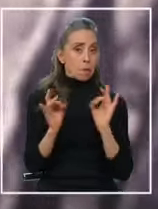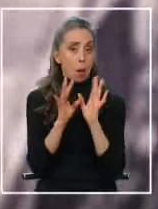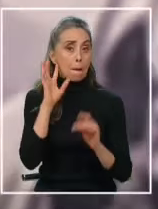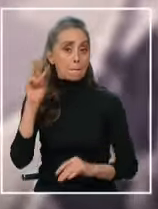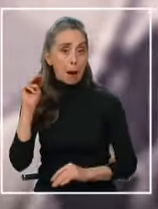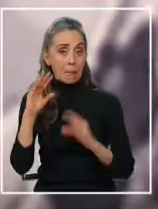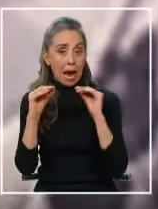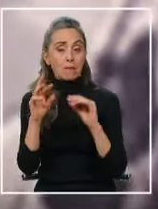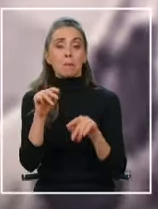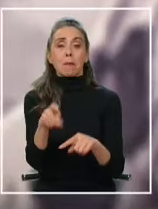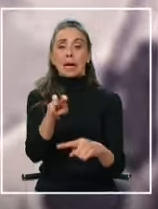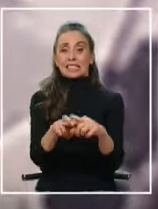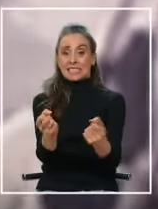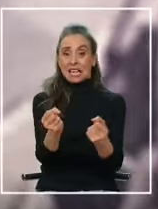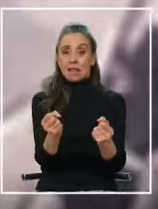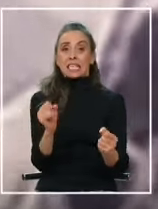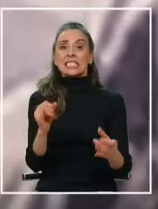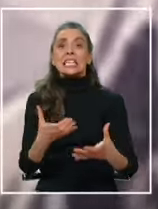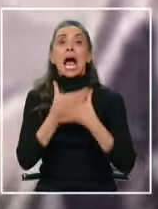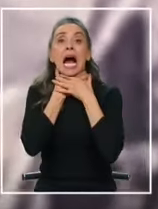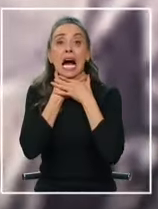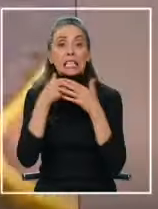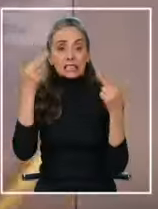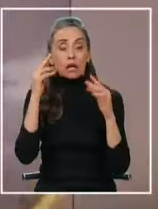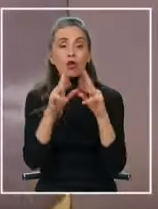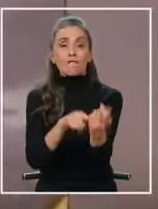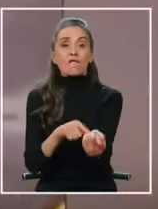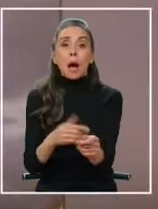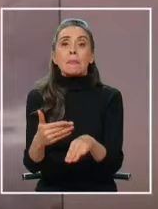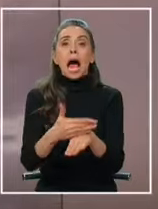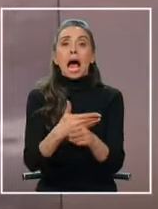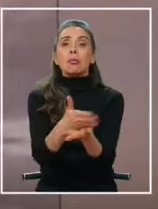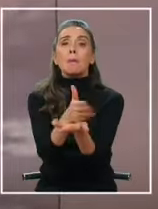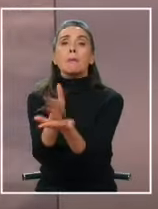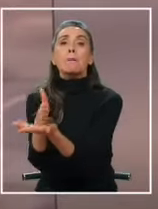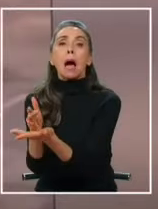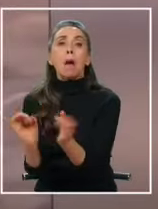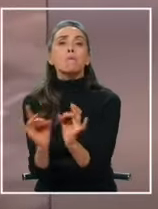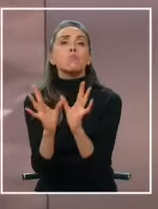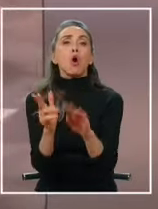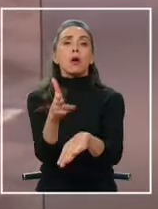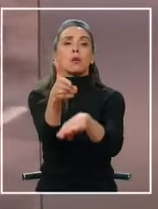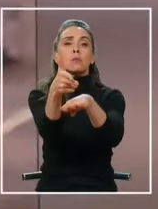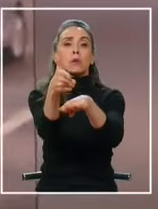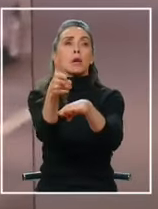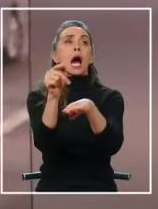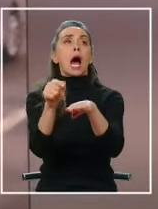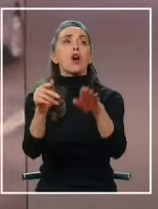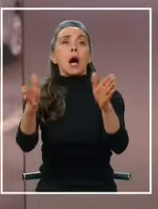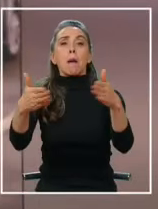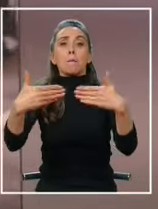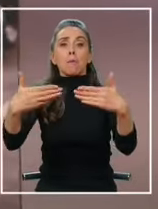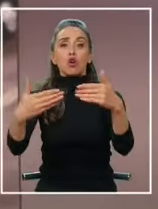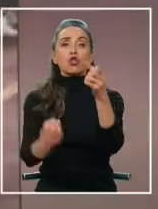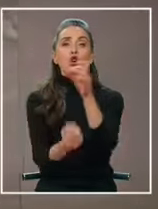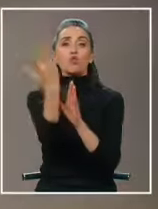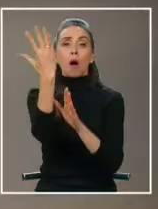con su madre, quien estaba al volante. Una medida que toma fuerza en los hogares, así como también los portones antiportonazos.